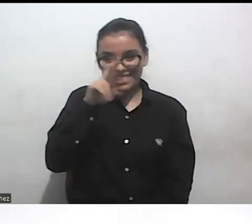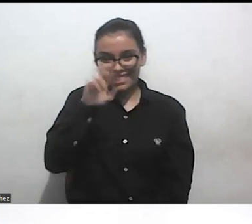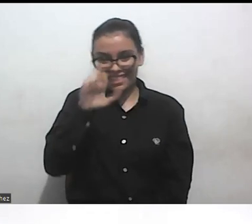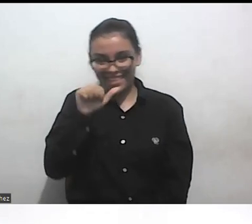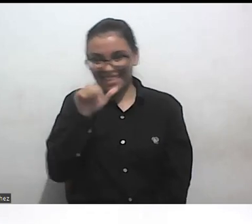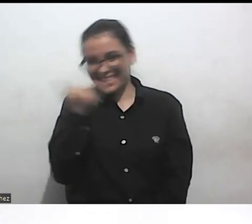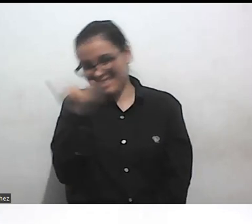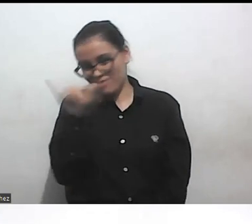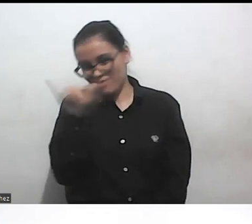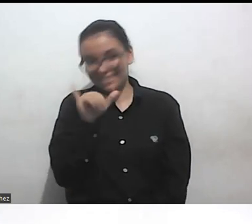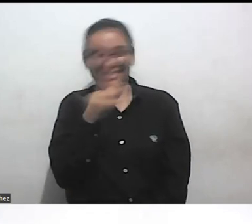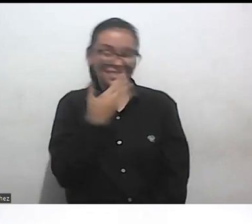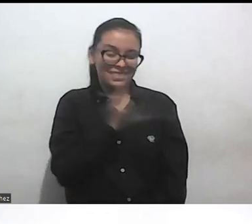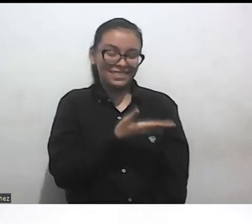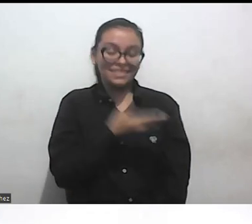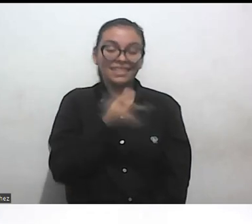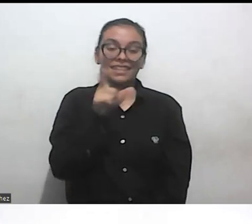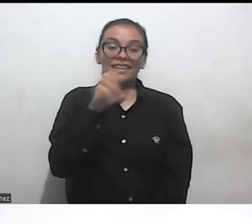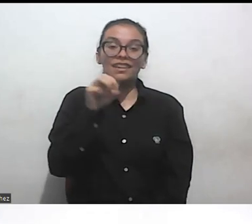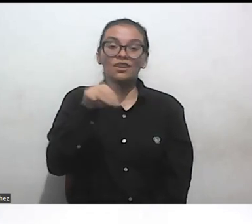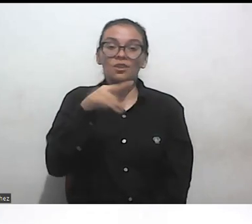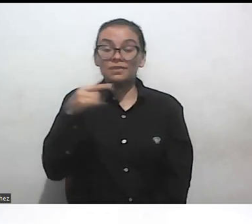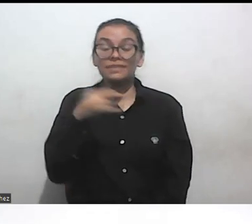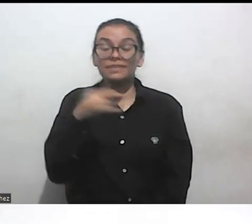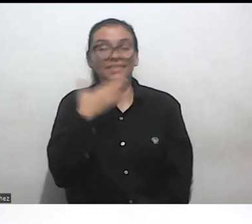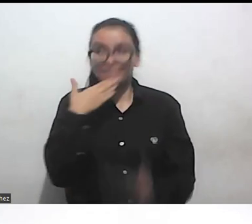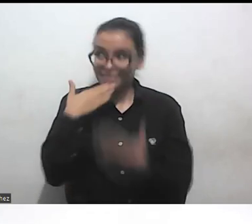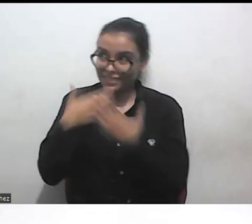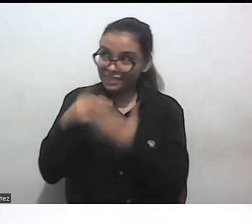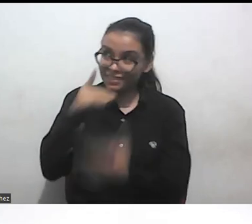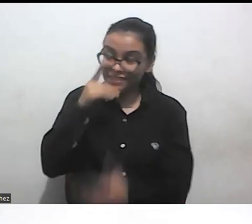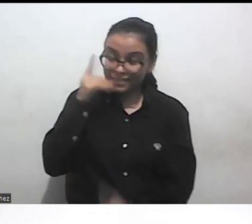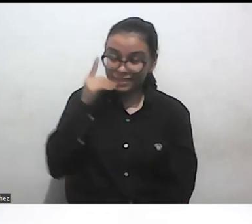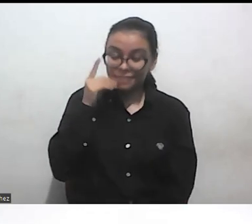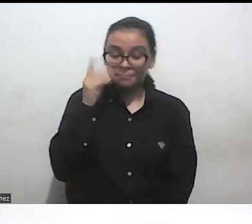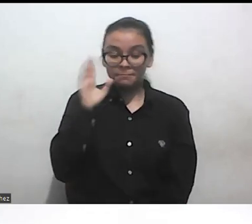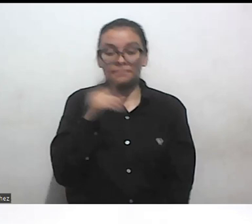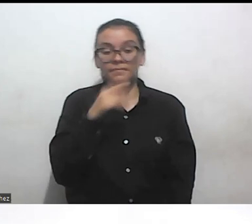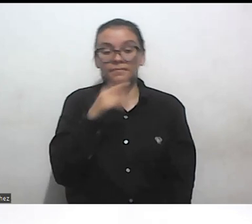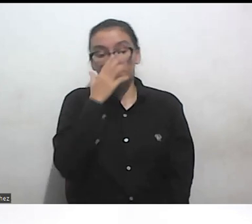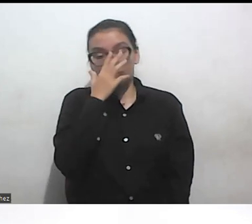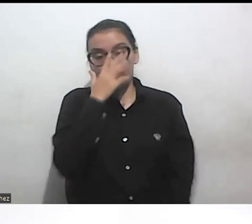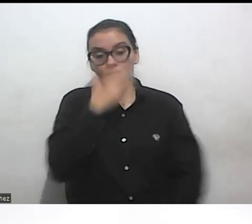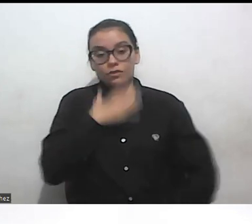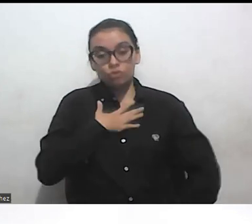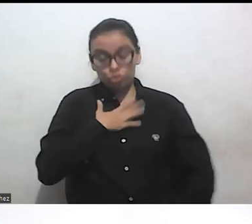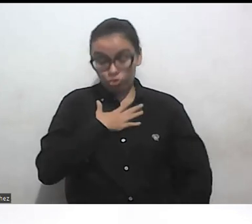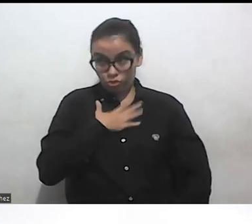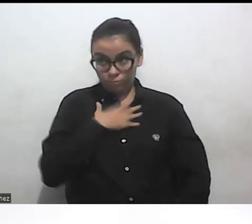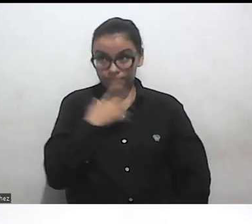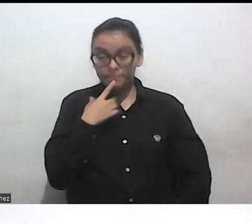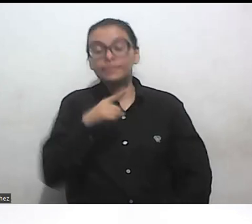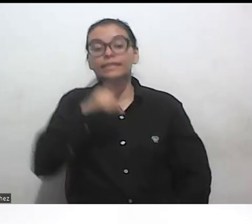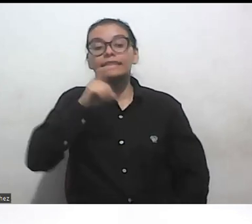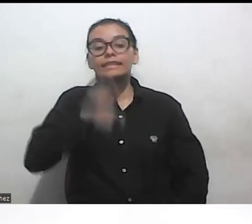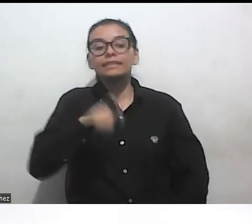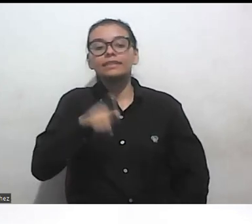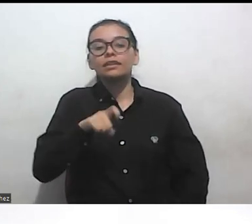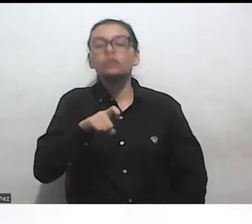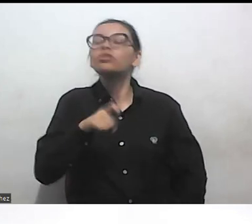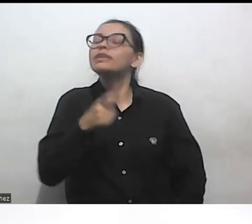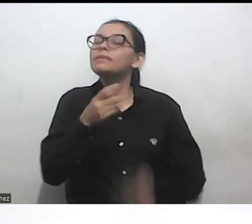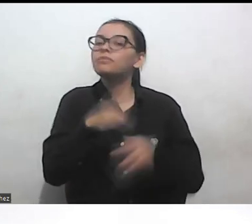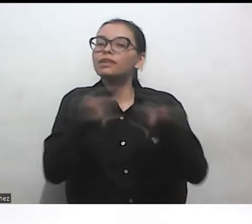gracias Daniela bueno yo diría que es necesario y es clave debatir sobre discapacidad e